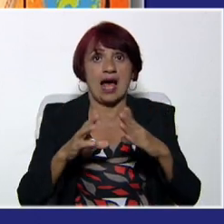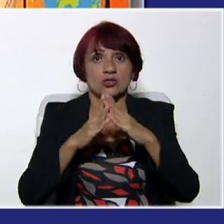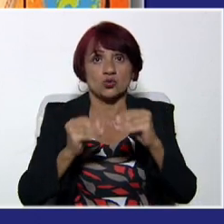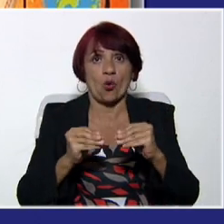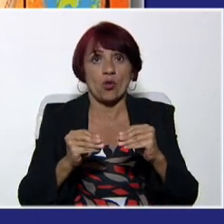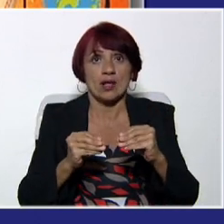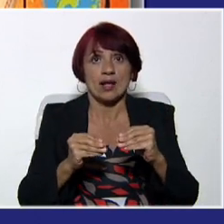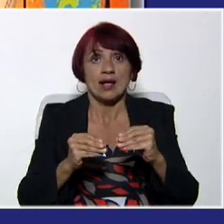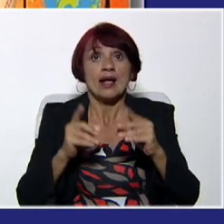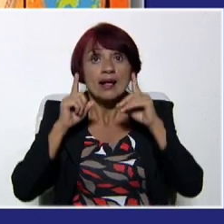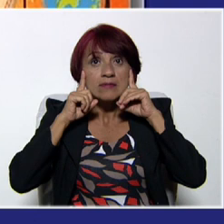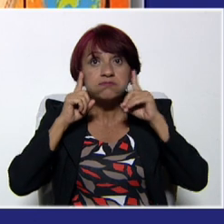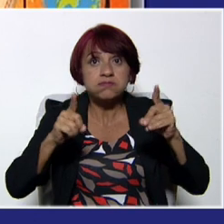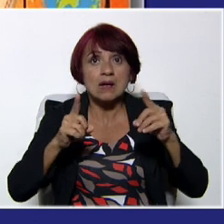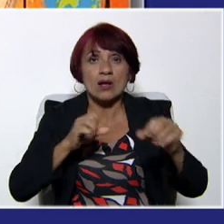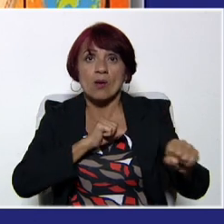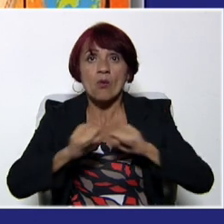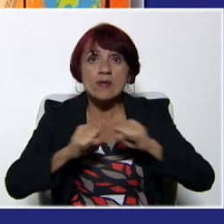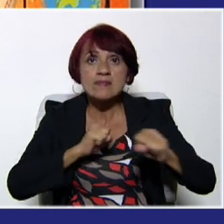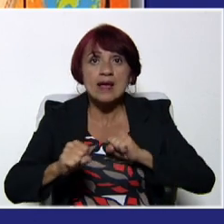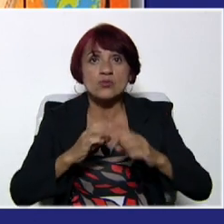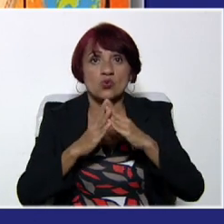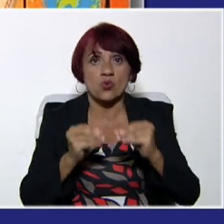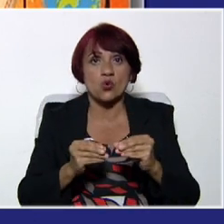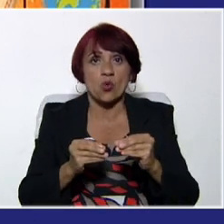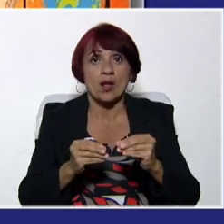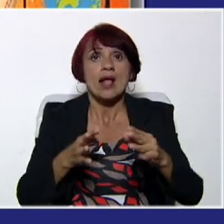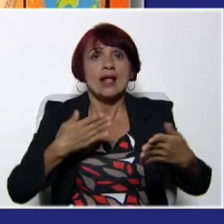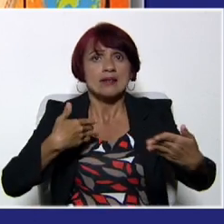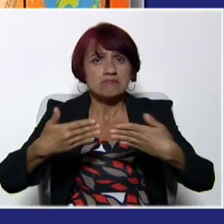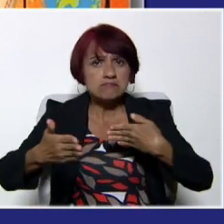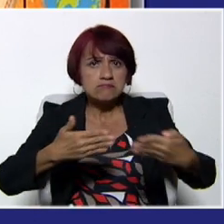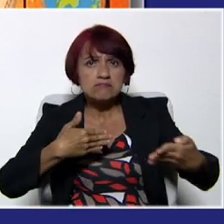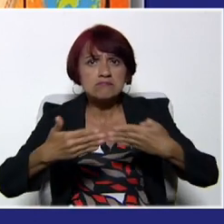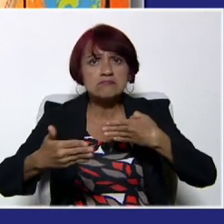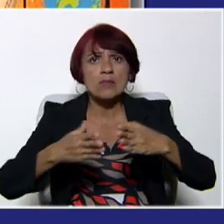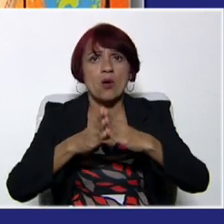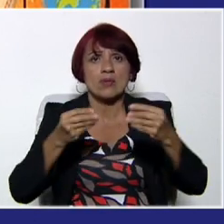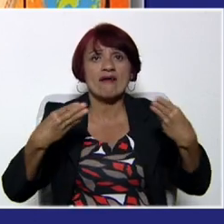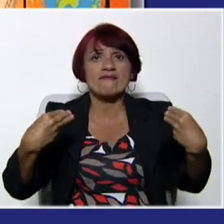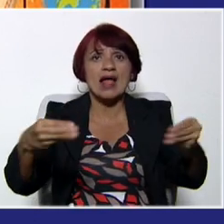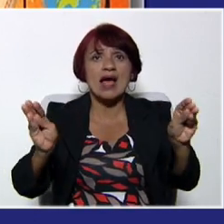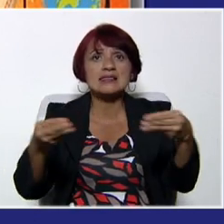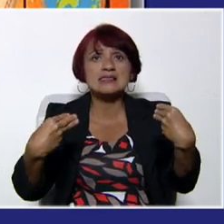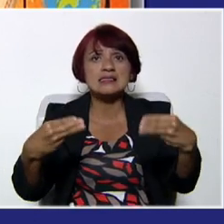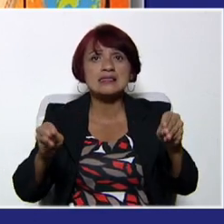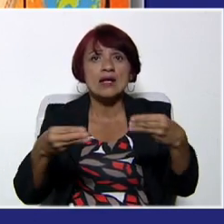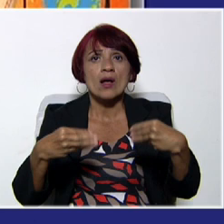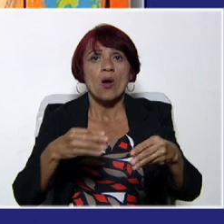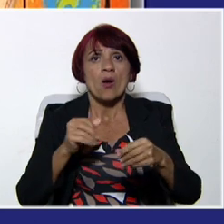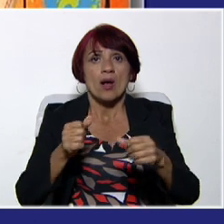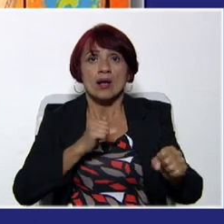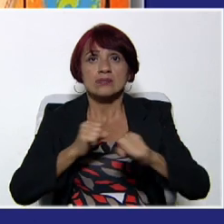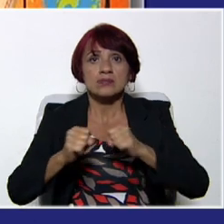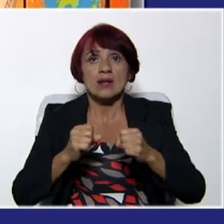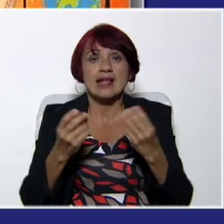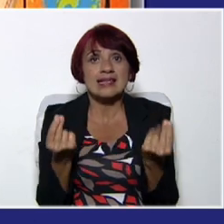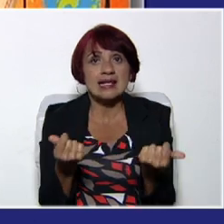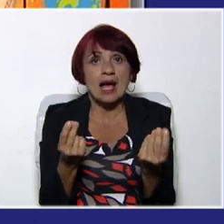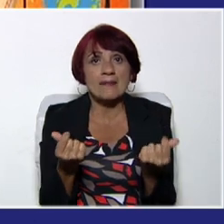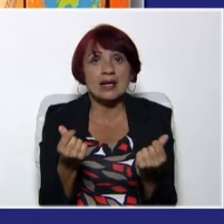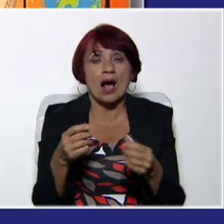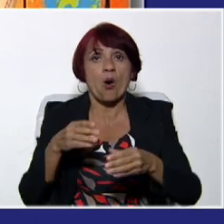gestual y la velocidad de desplazamiento y la flexibilidad que puede ser estática o dinámica.